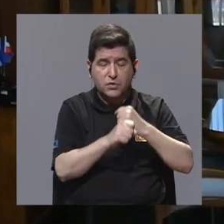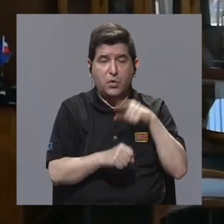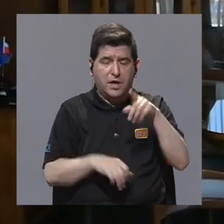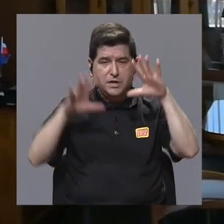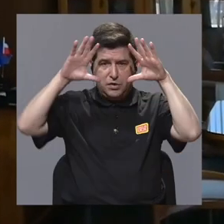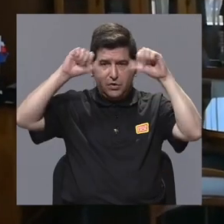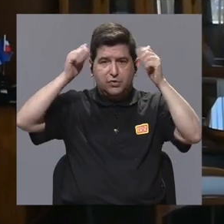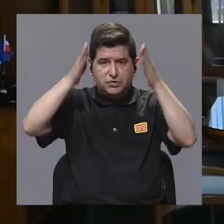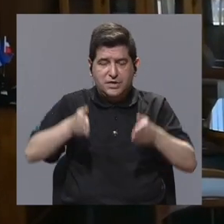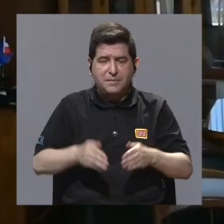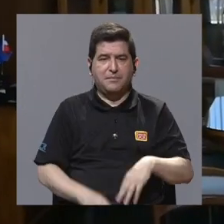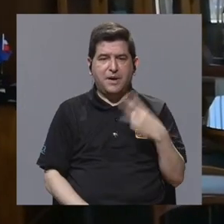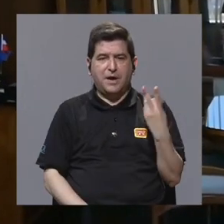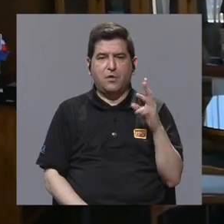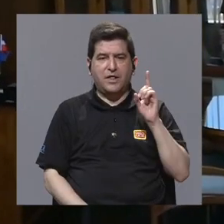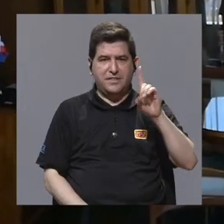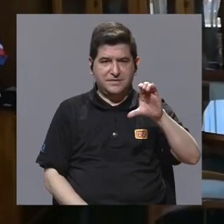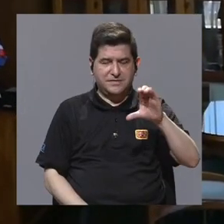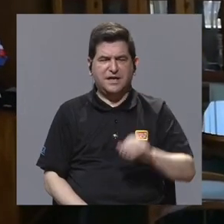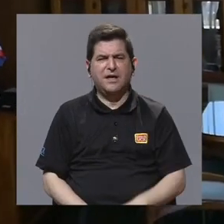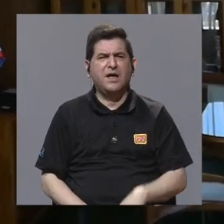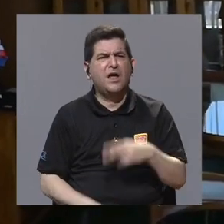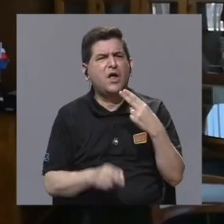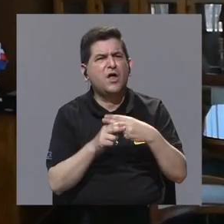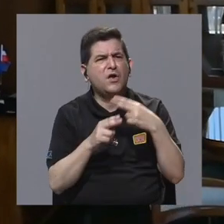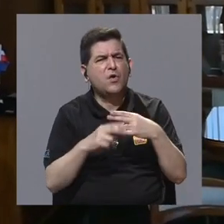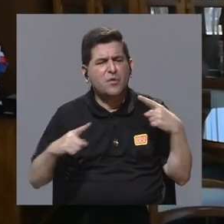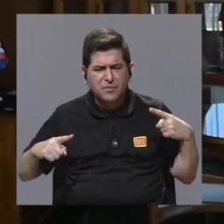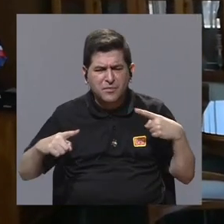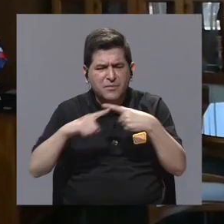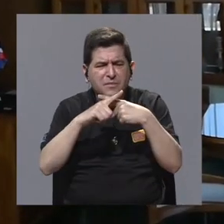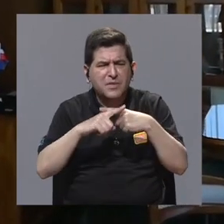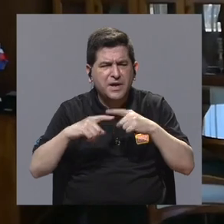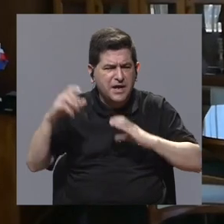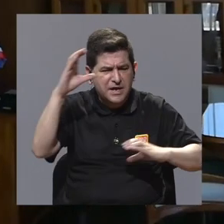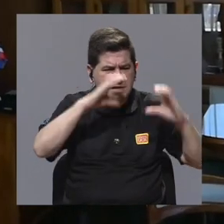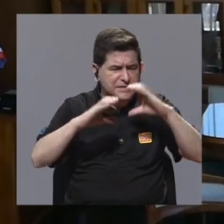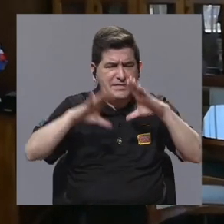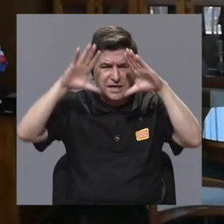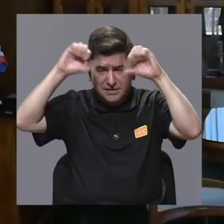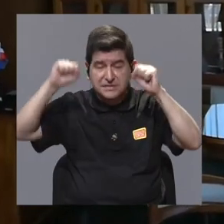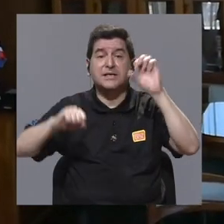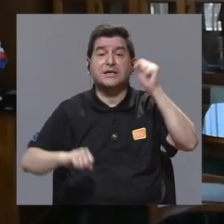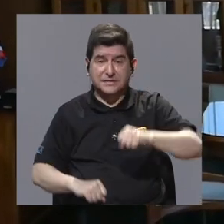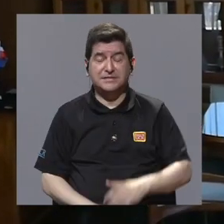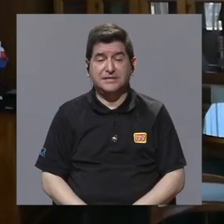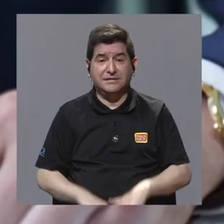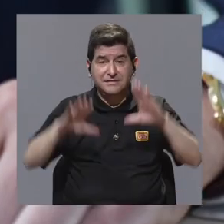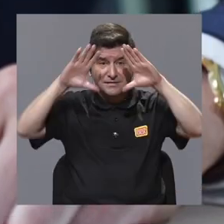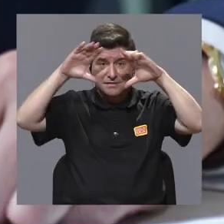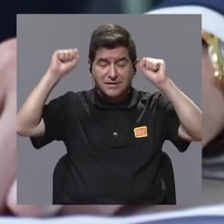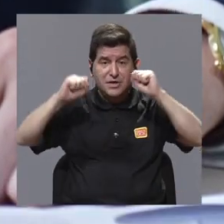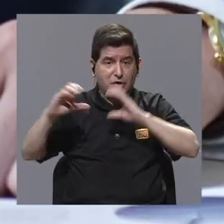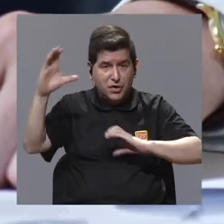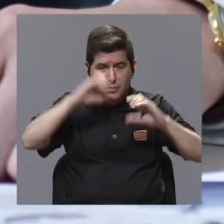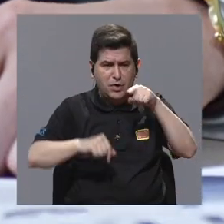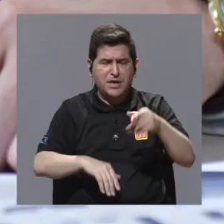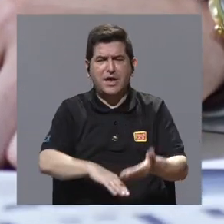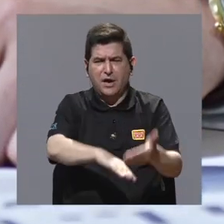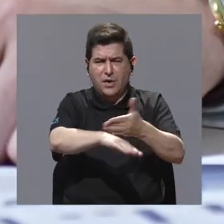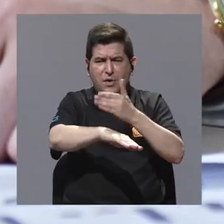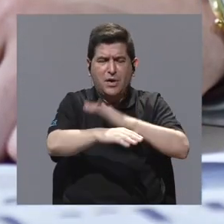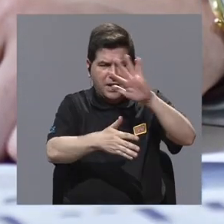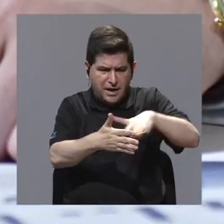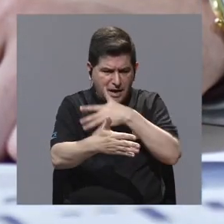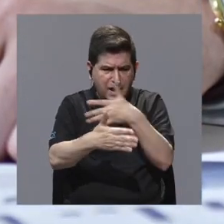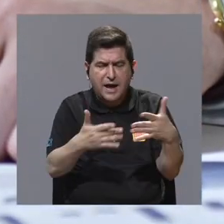se hizo una pregunta. ¿Habrá un nombre para la intersección entre la ciencia y la diplomacia? Y efectivamente era la diplomacia científica. Y él avanzó una agenda